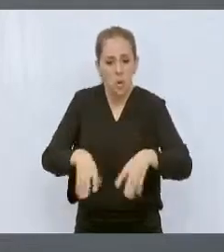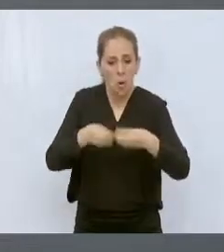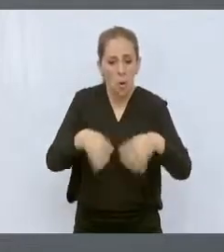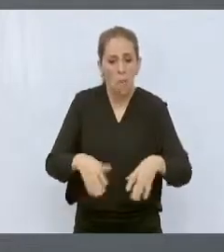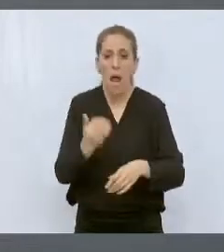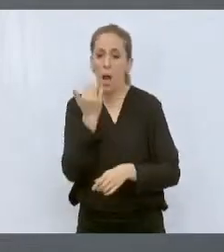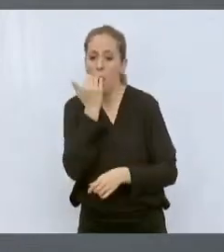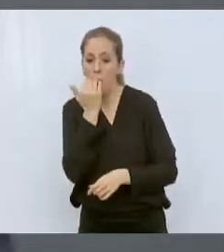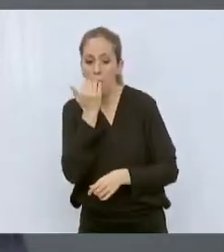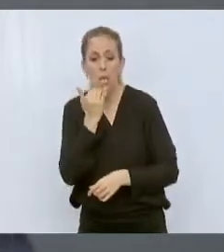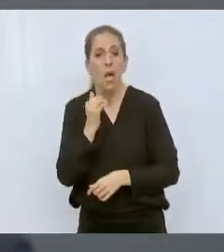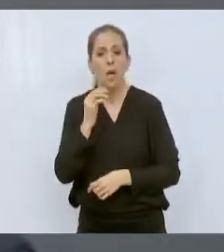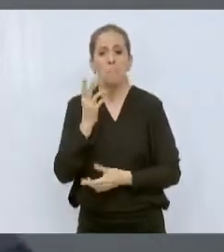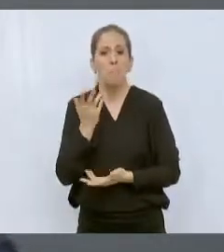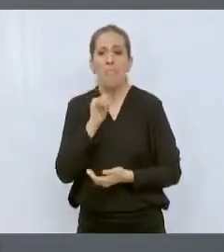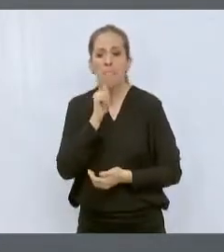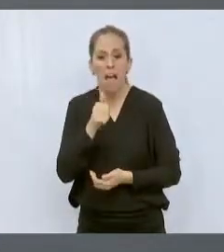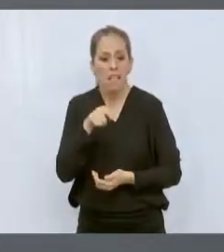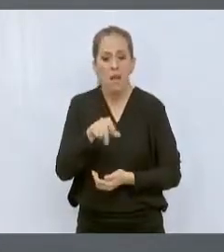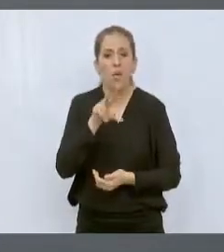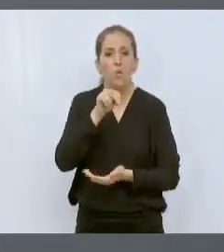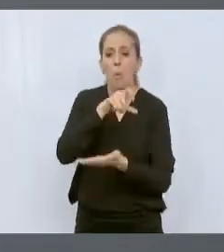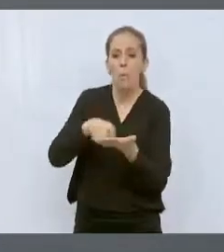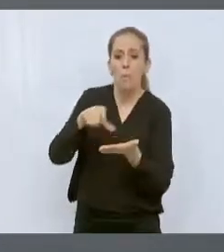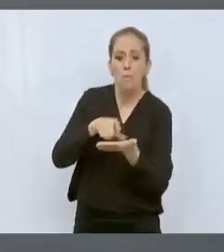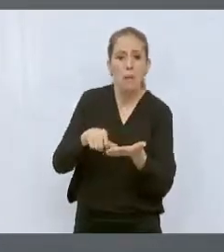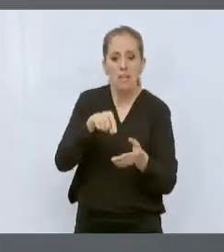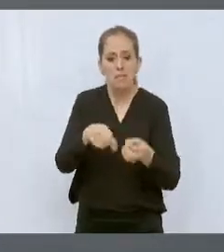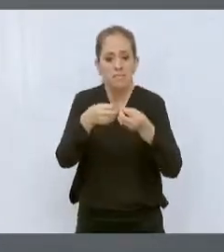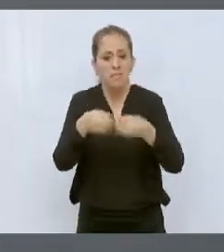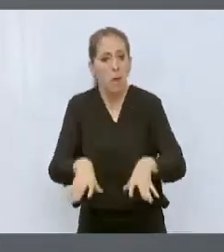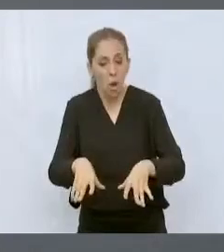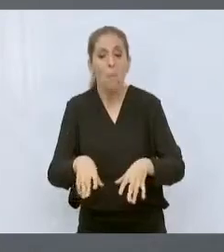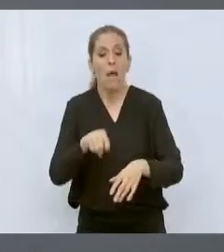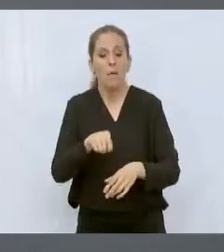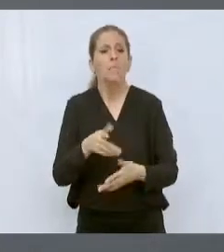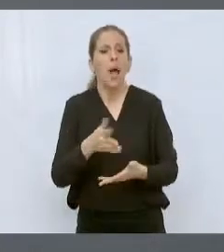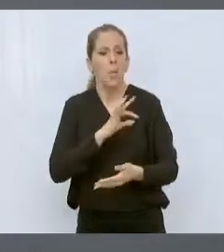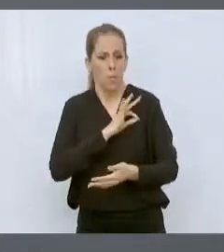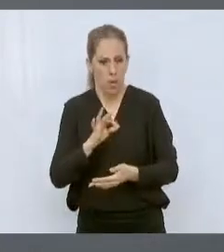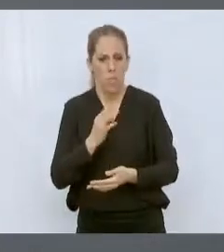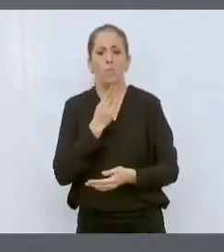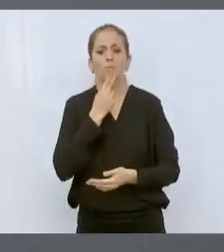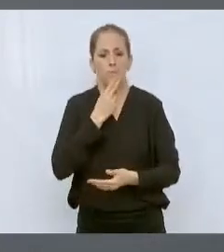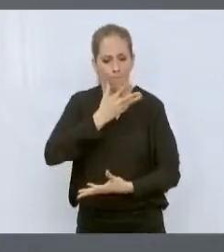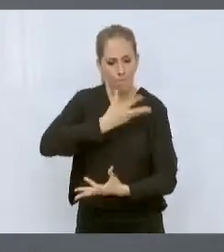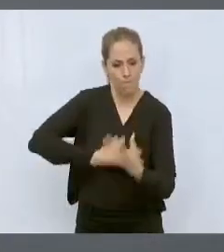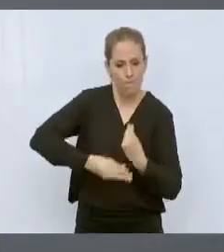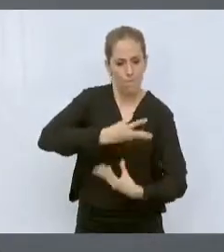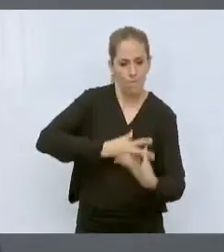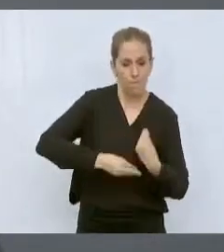A través del organismo Caritas construimos una planta de procesamiento y de,